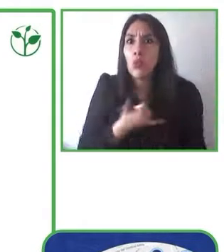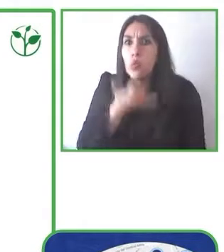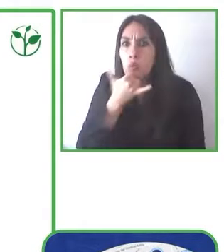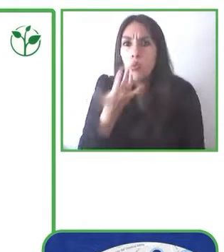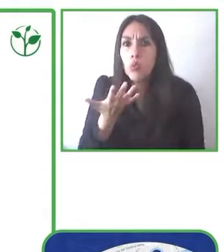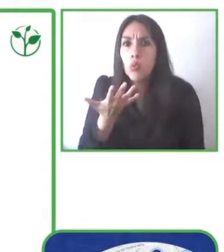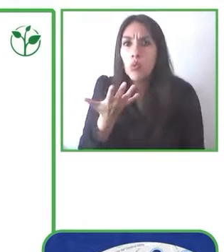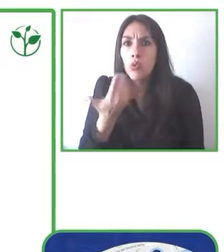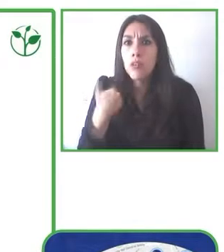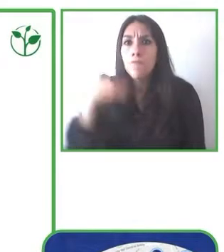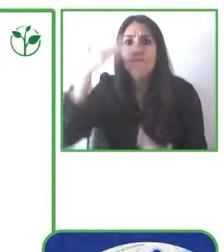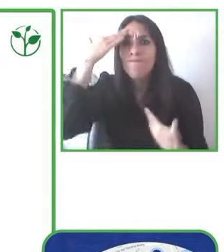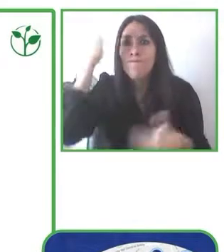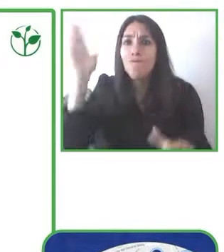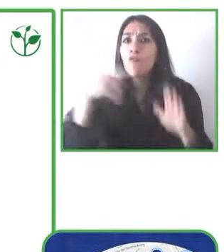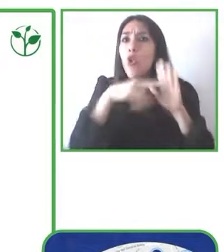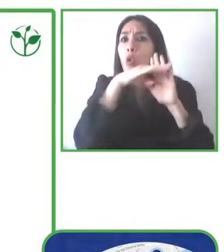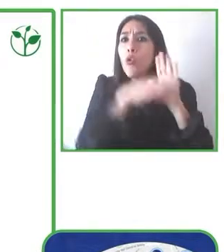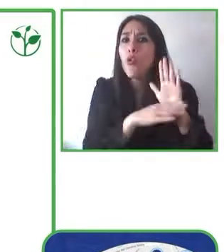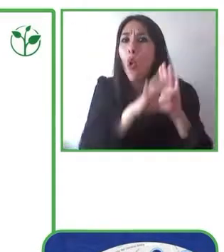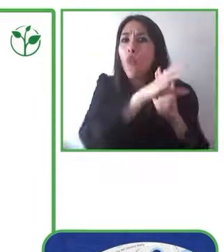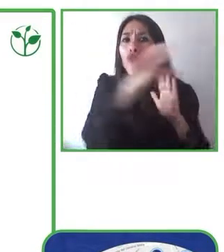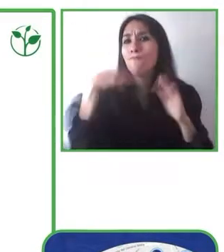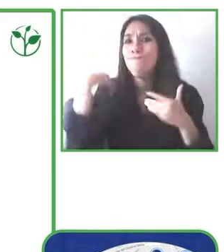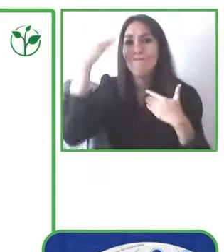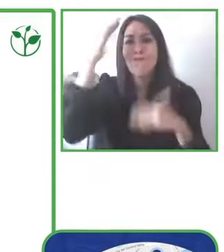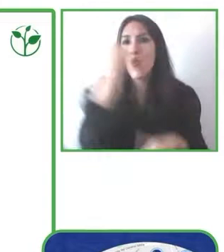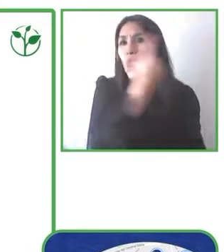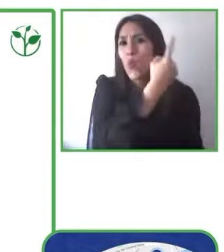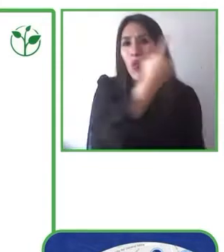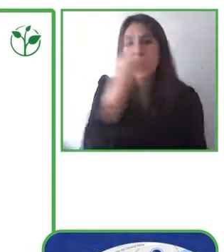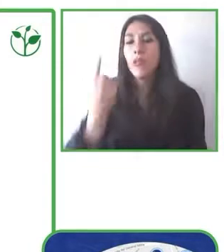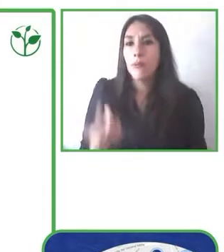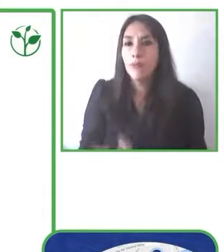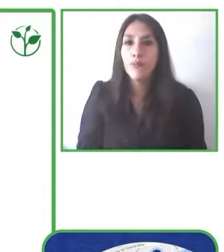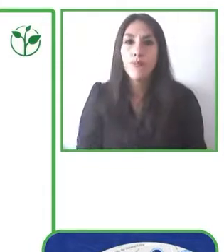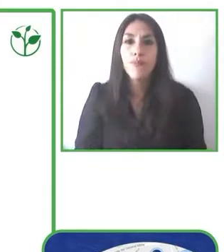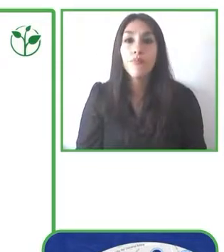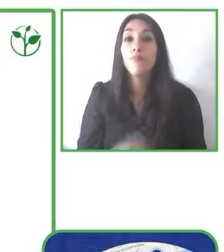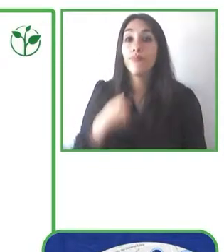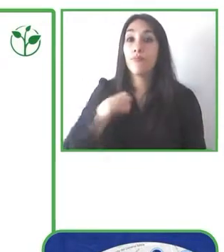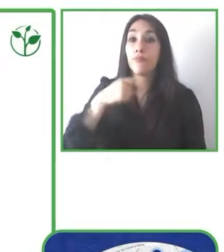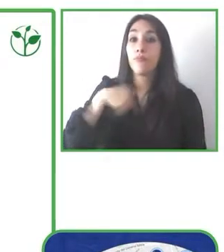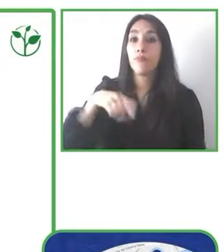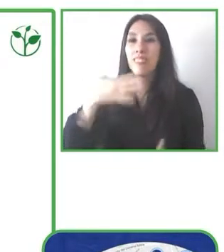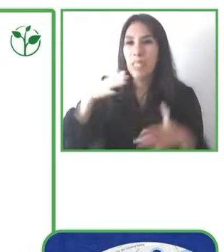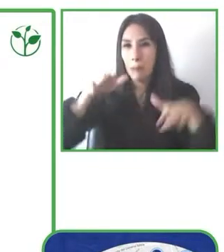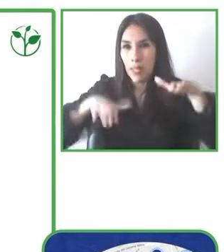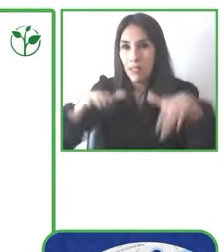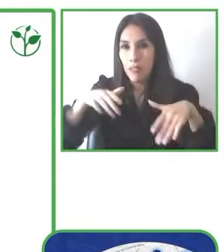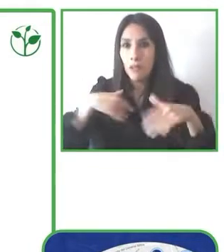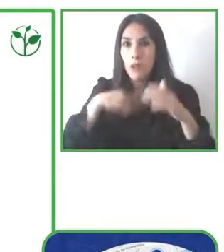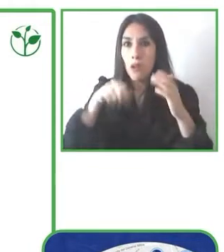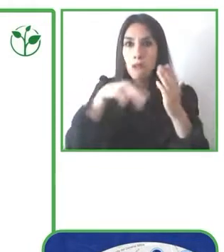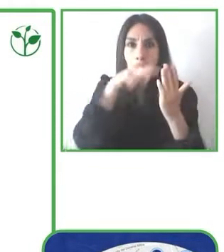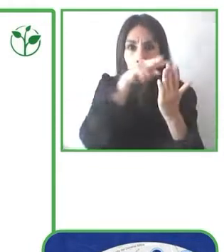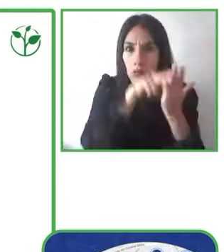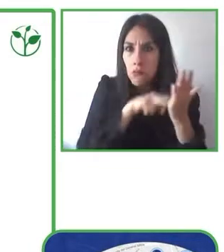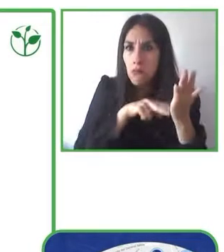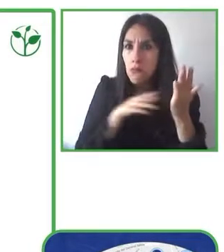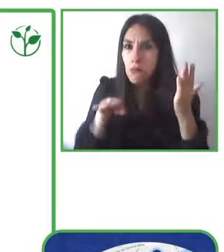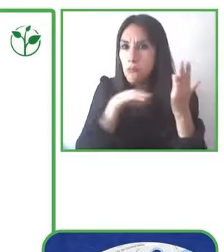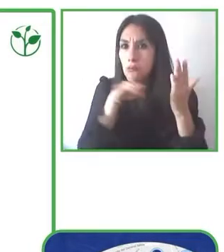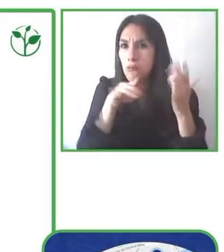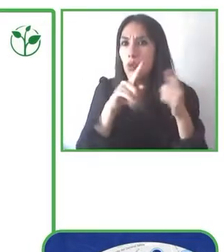pesadilla. Pues nosotros incluso podemos guiar a la persona hasta la plaza, permitirle de reportar incidencia, incluso grabando un vídeo,